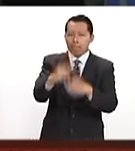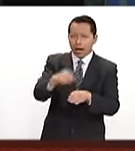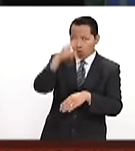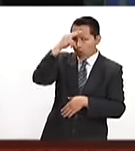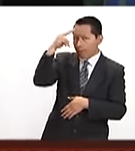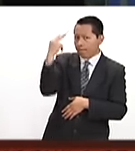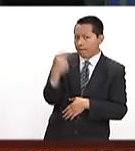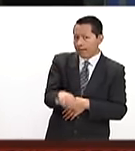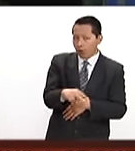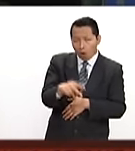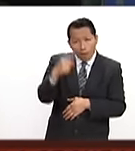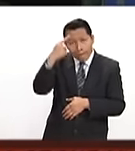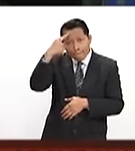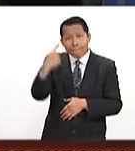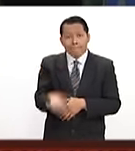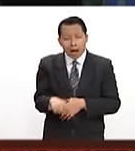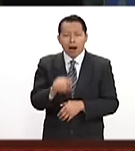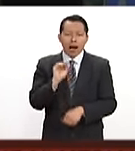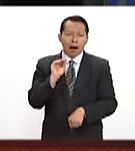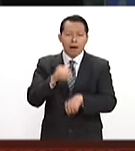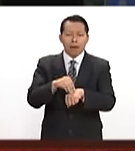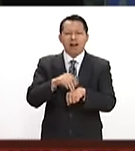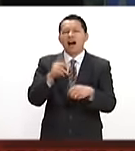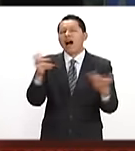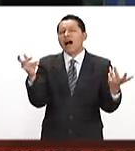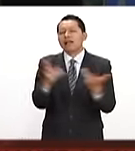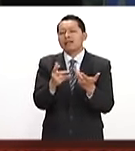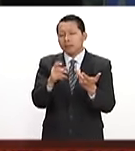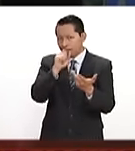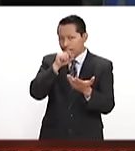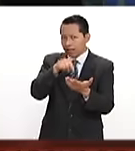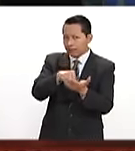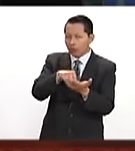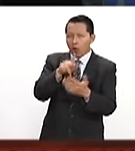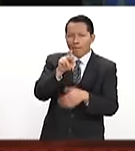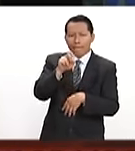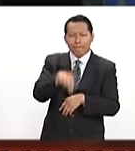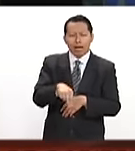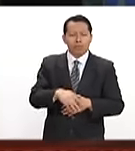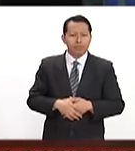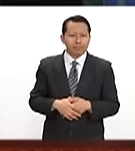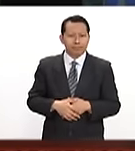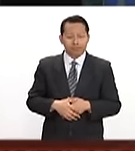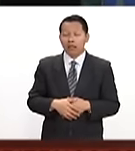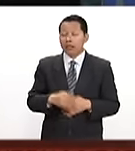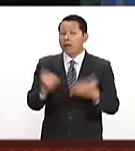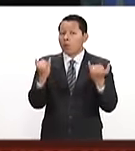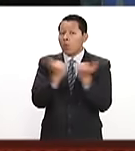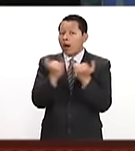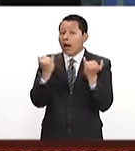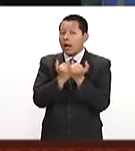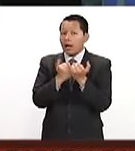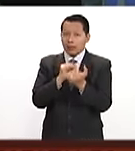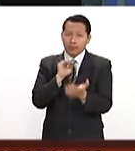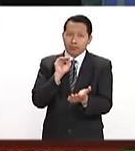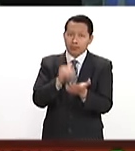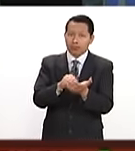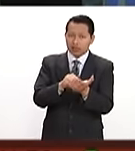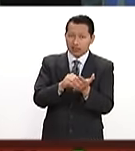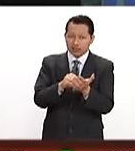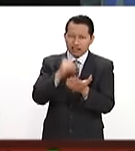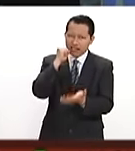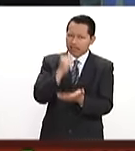en alusión a la implementación del citado plan e incluirá la leyenda